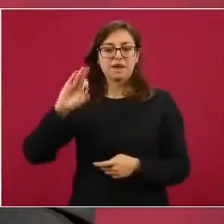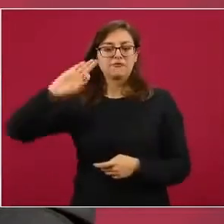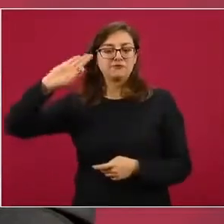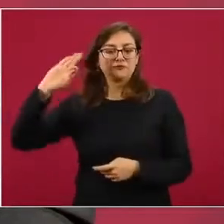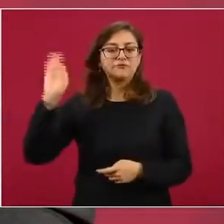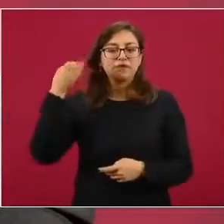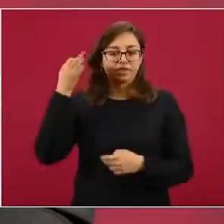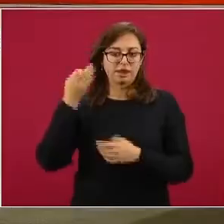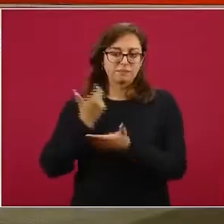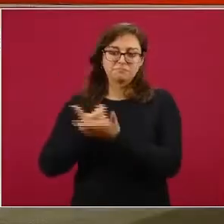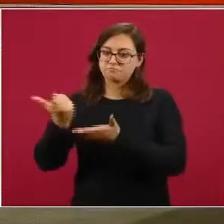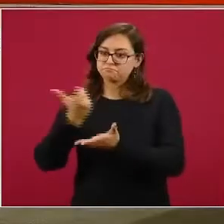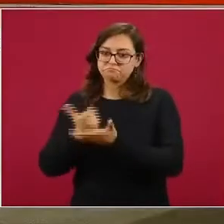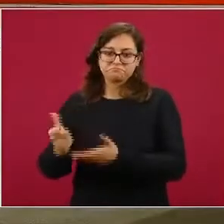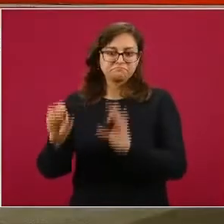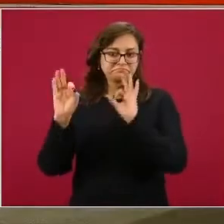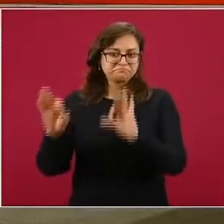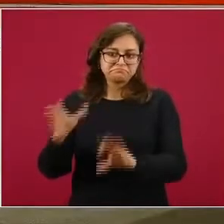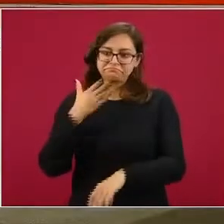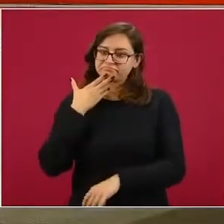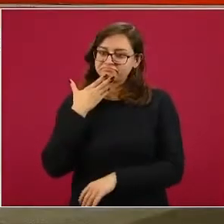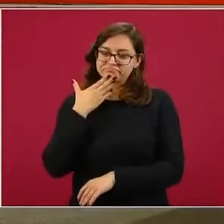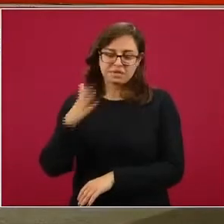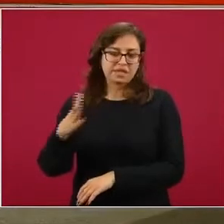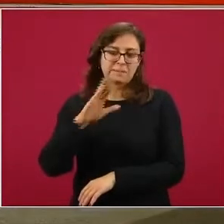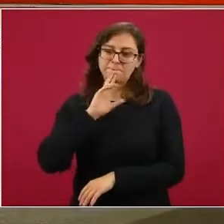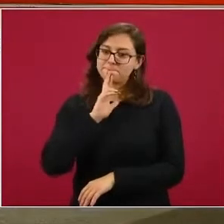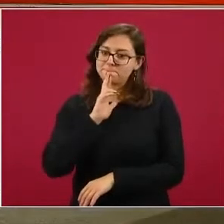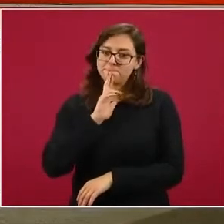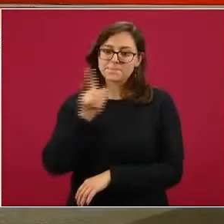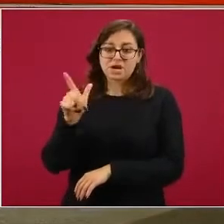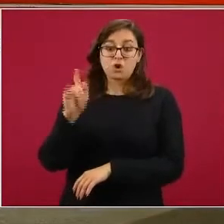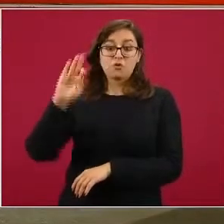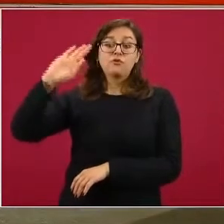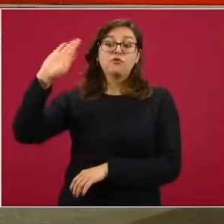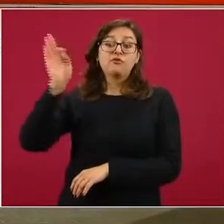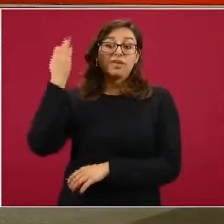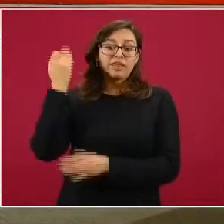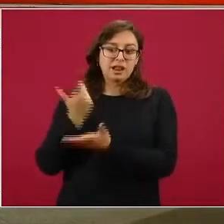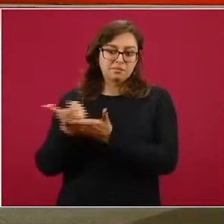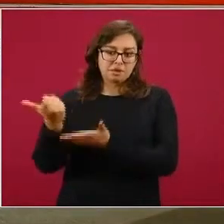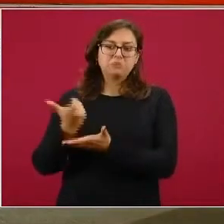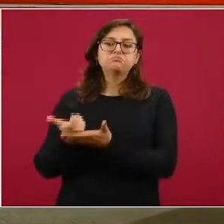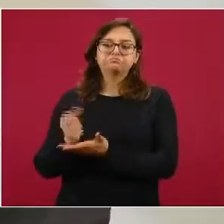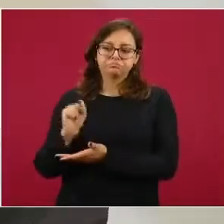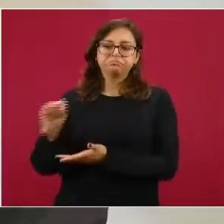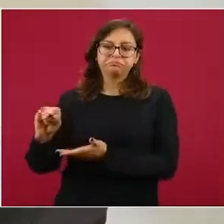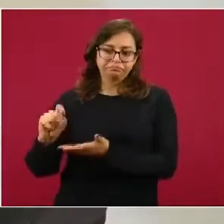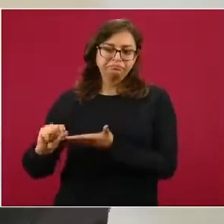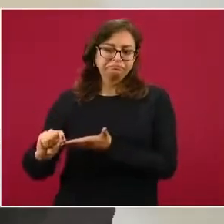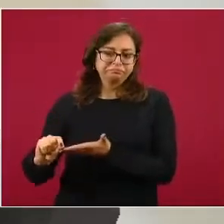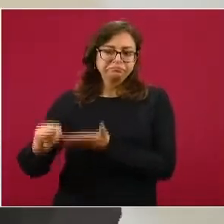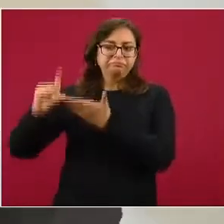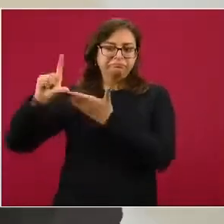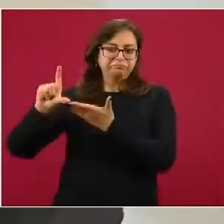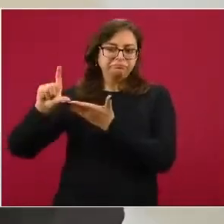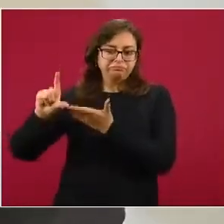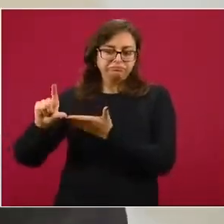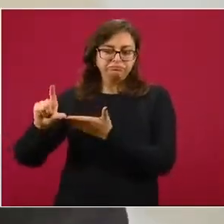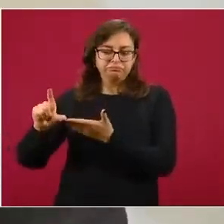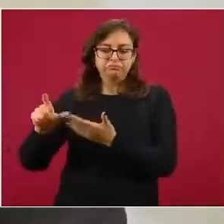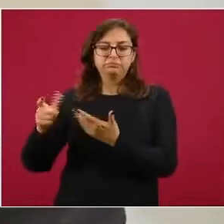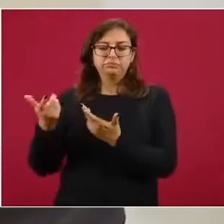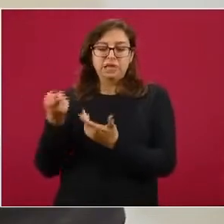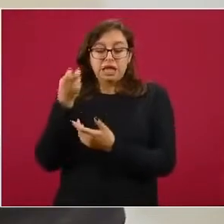son los residentes mejor pagados de todo el país. Estas son las becas que estamos incrementando. De esa forma estamos tratando de